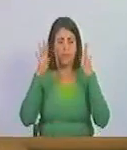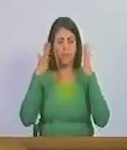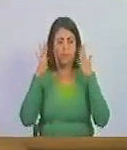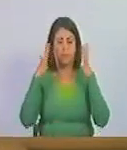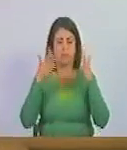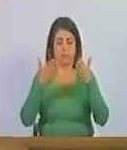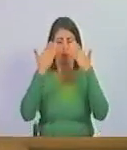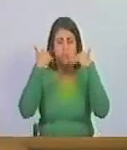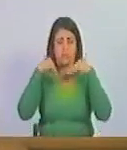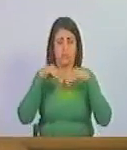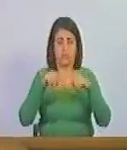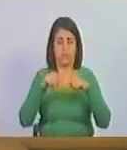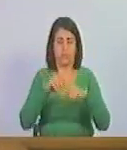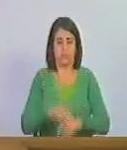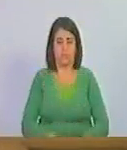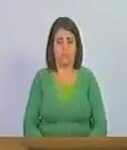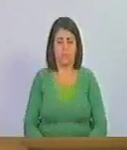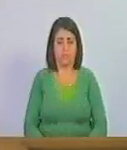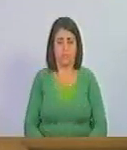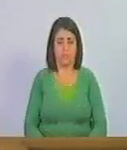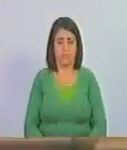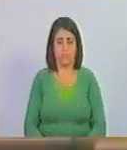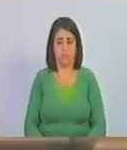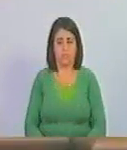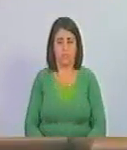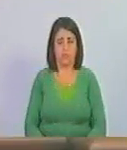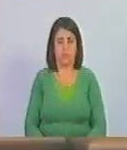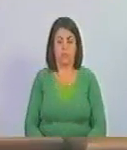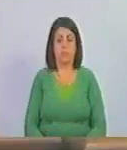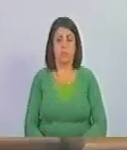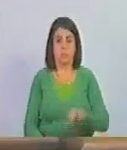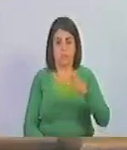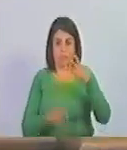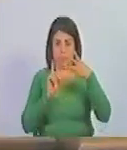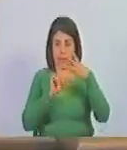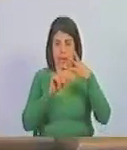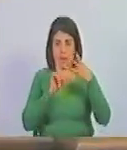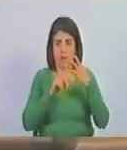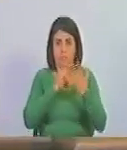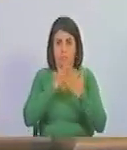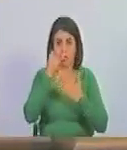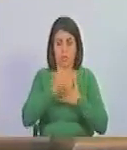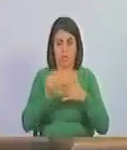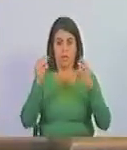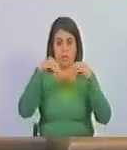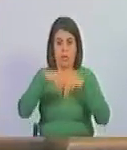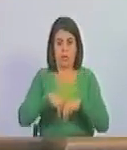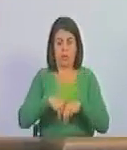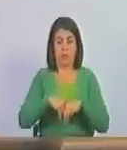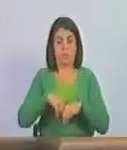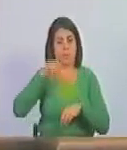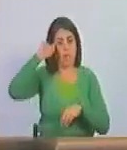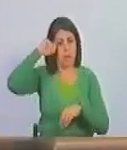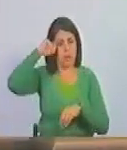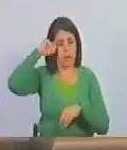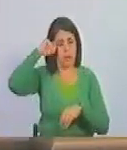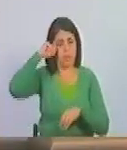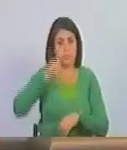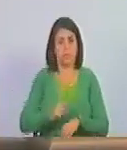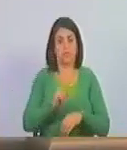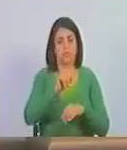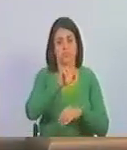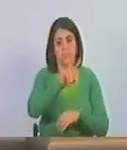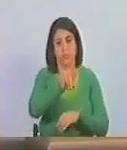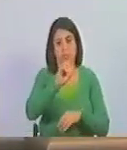Siguiente punto del orden del día. Punto número 3. Proyecto de acuerdo en conmemoración del